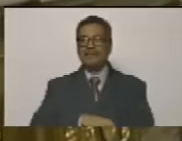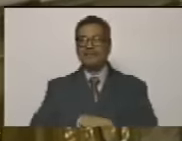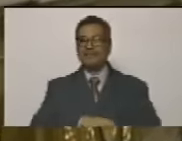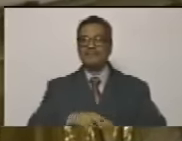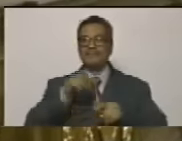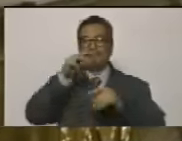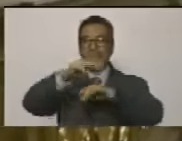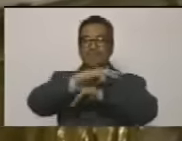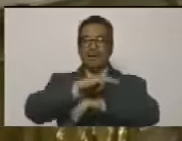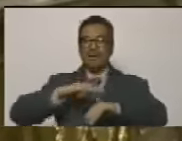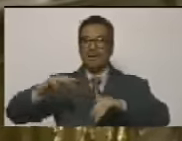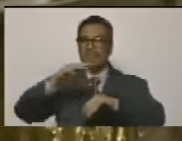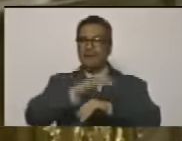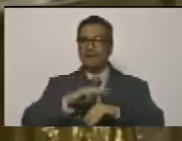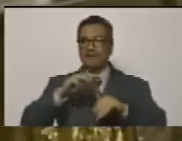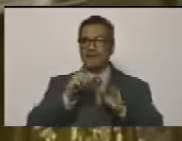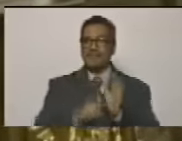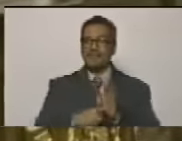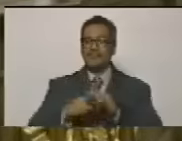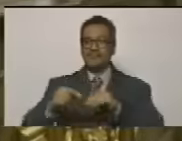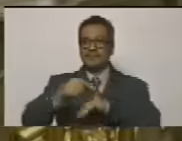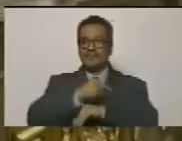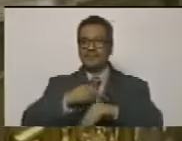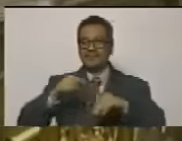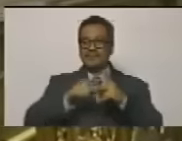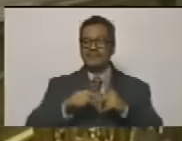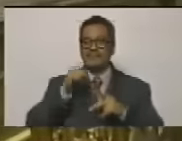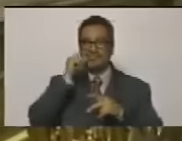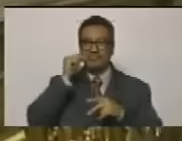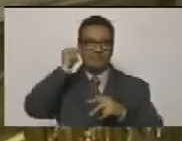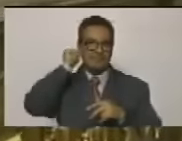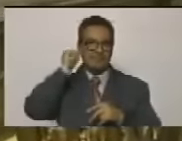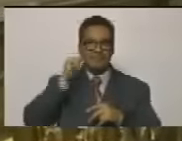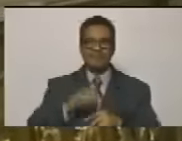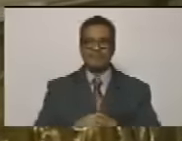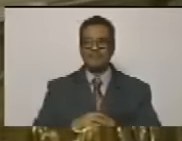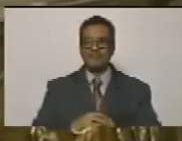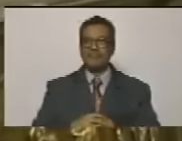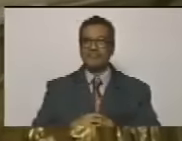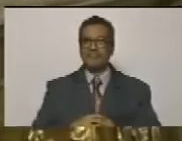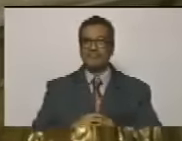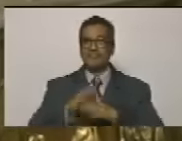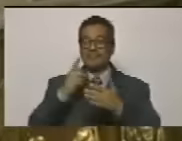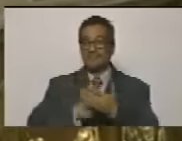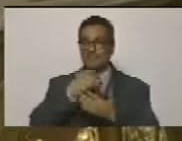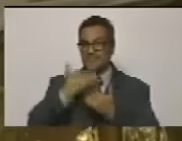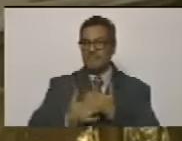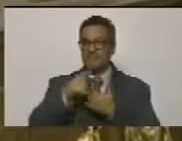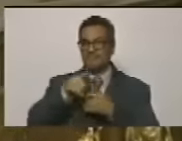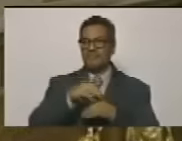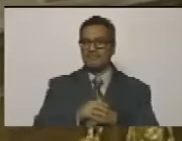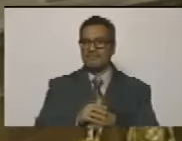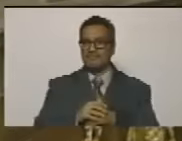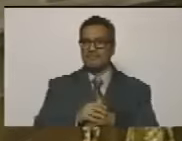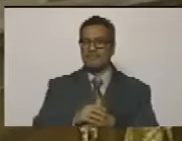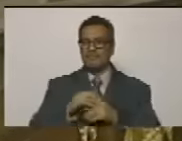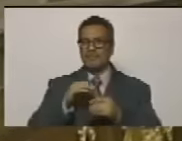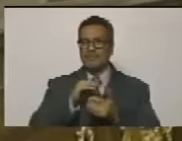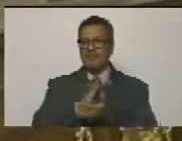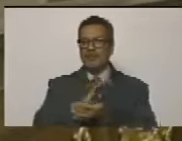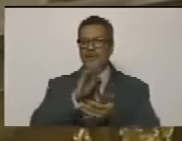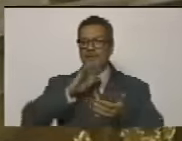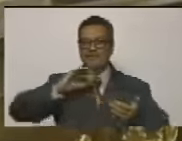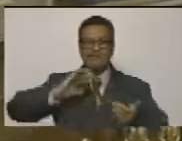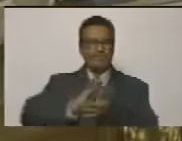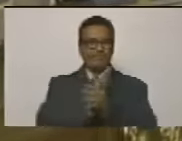de ministros, de gobernadores, de gobernadoras, están planificando el exterminio de